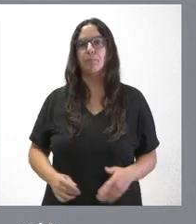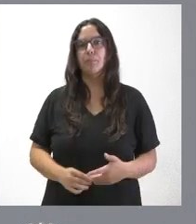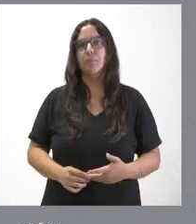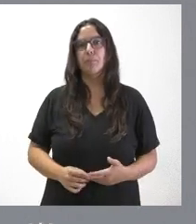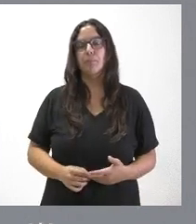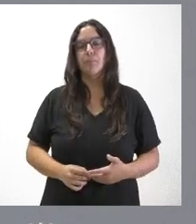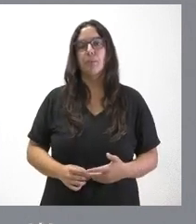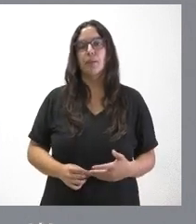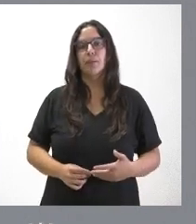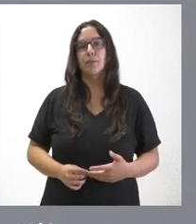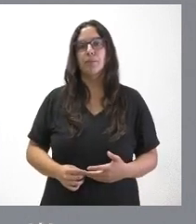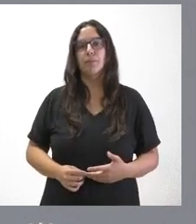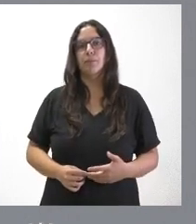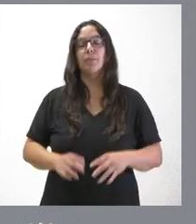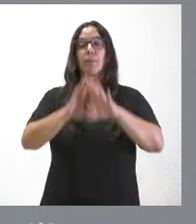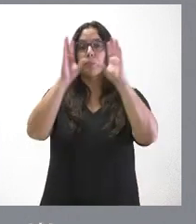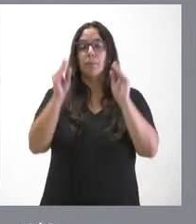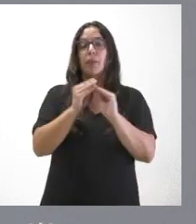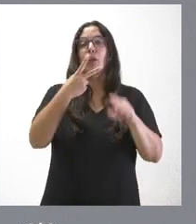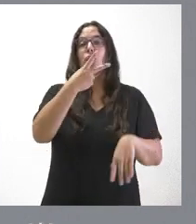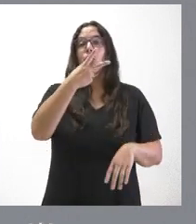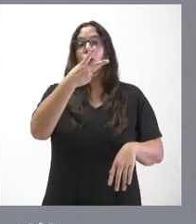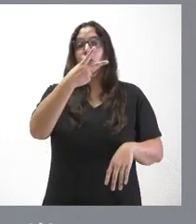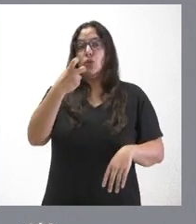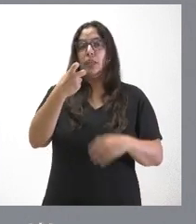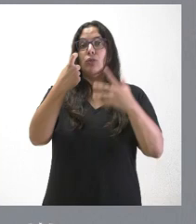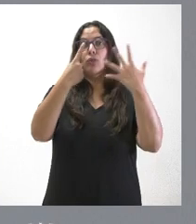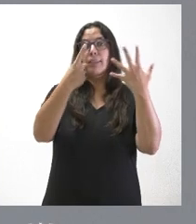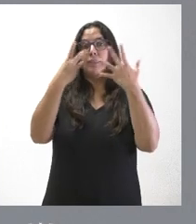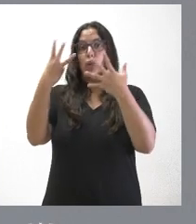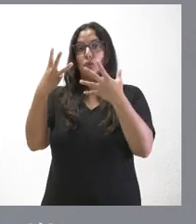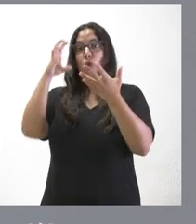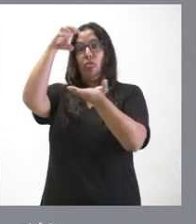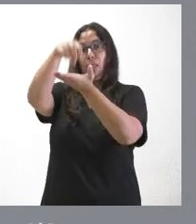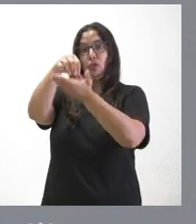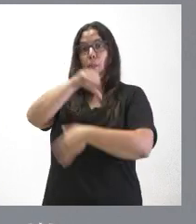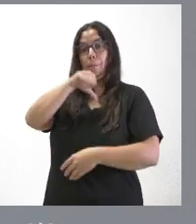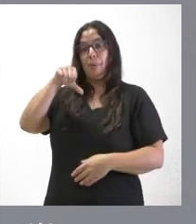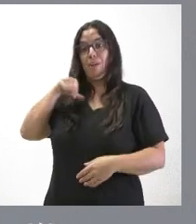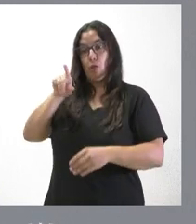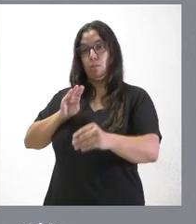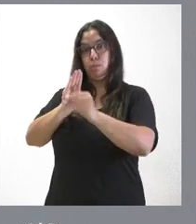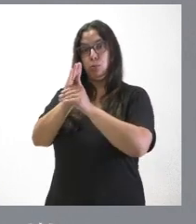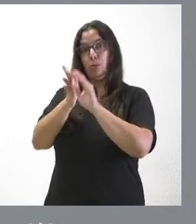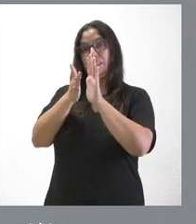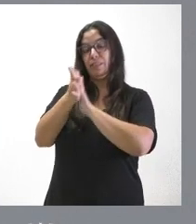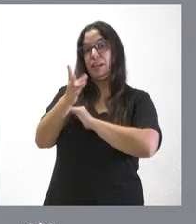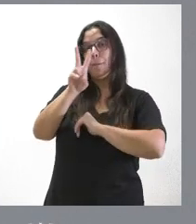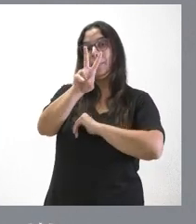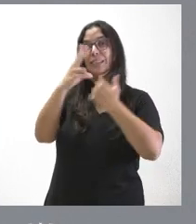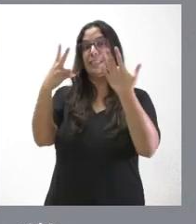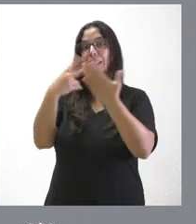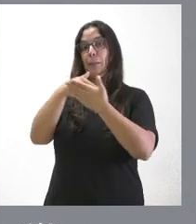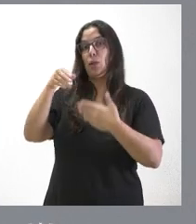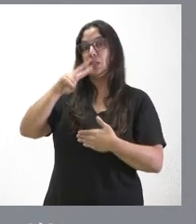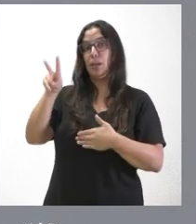El importe de los 268 centros privados supone una ayuda de más de 27 millones de